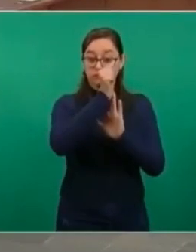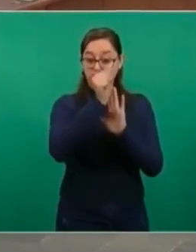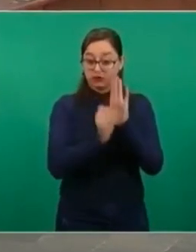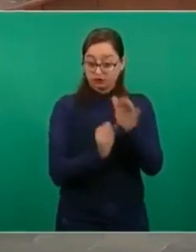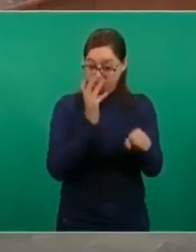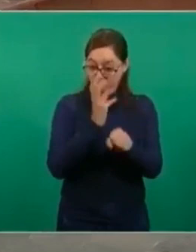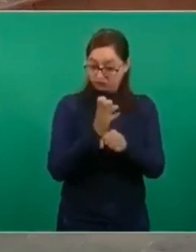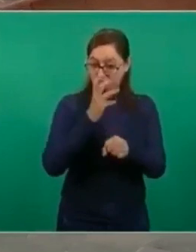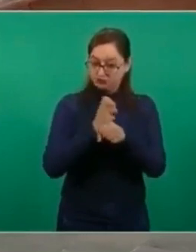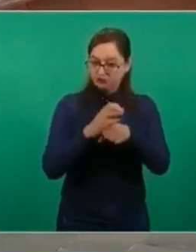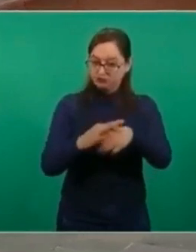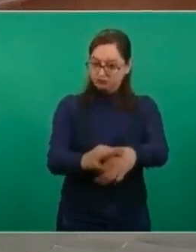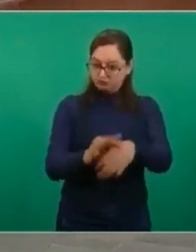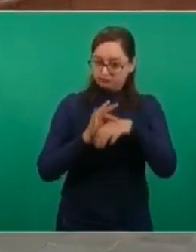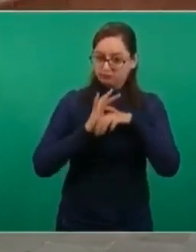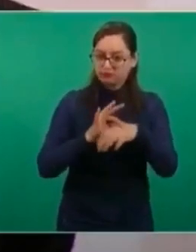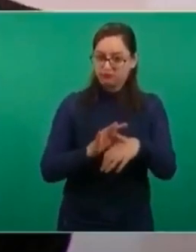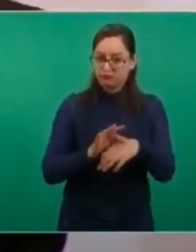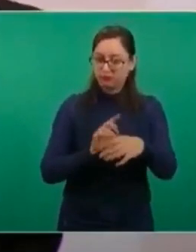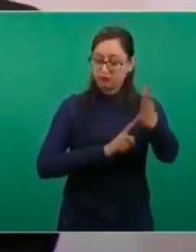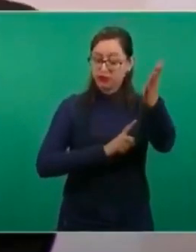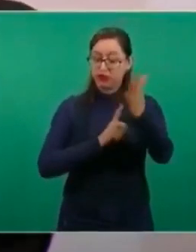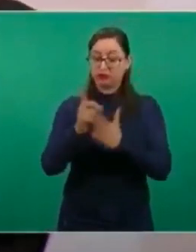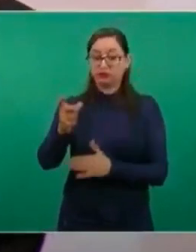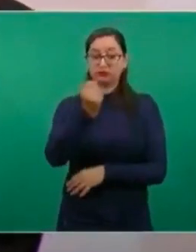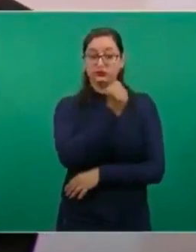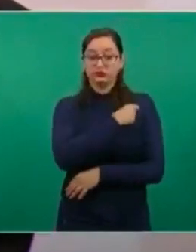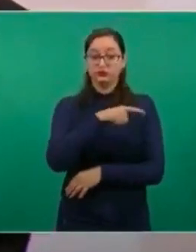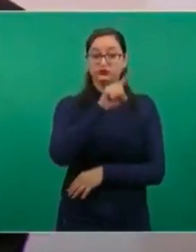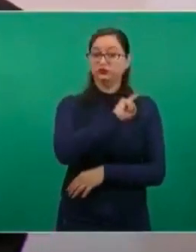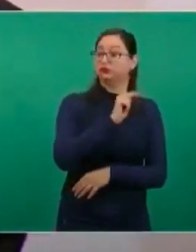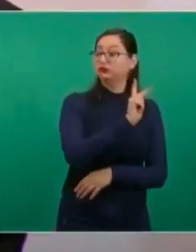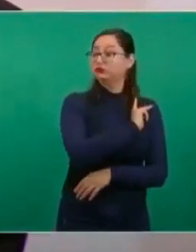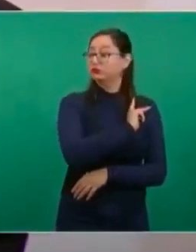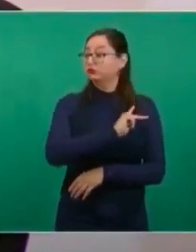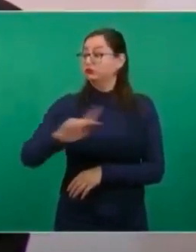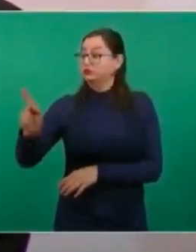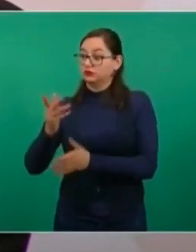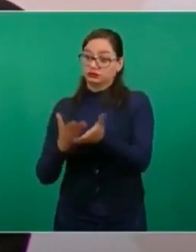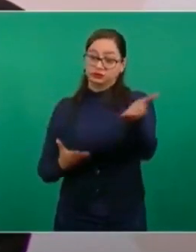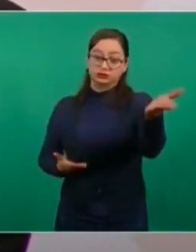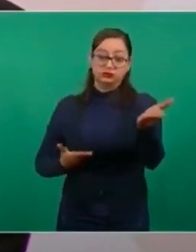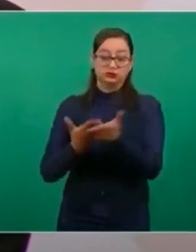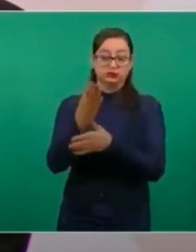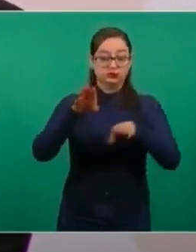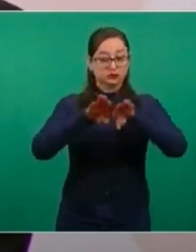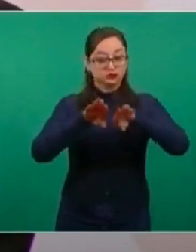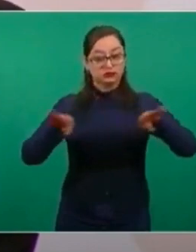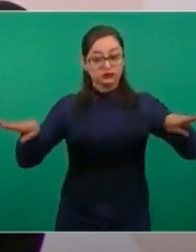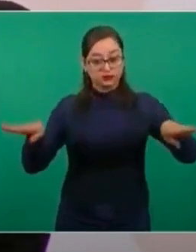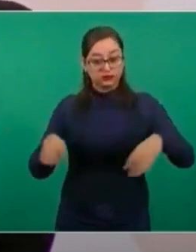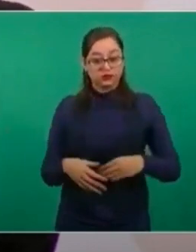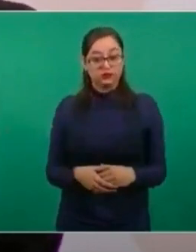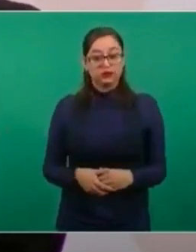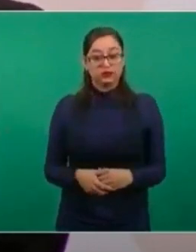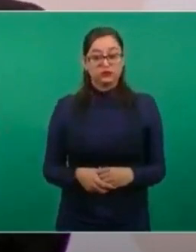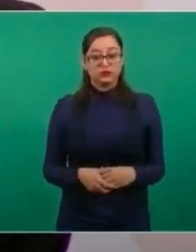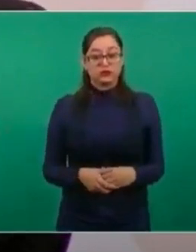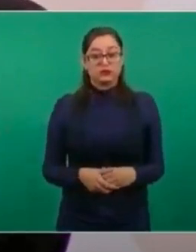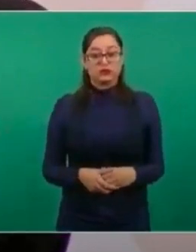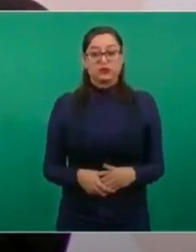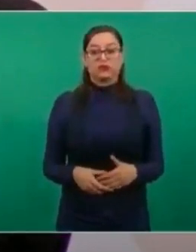4º, garantizar el derecho del pueblo a la salud. Uno de los propósitos